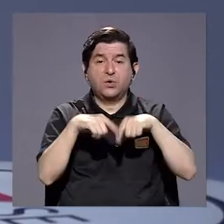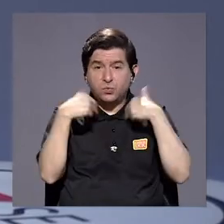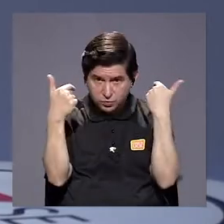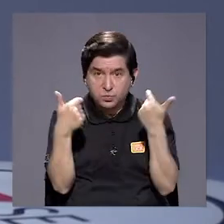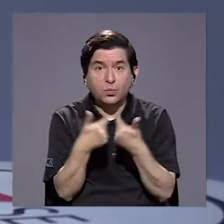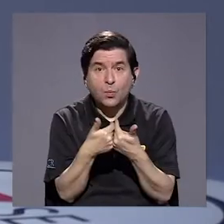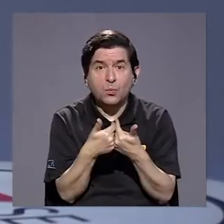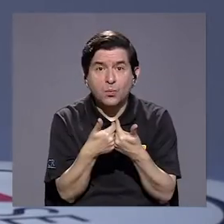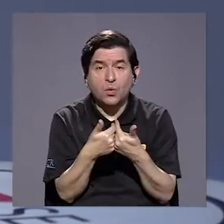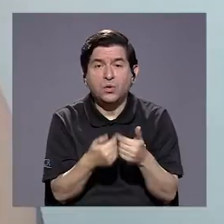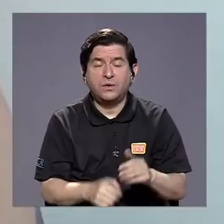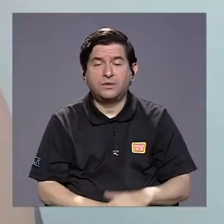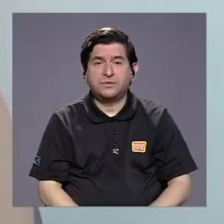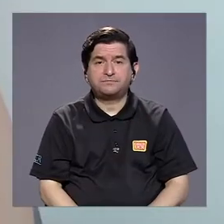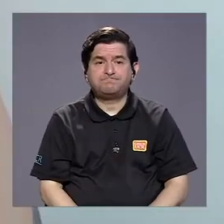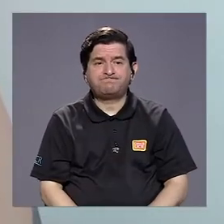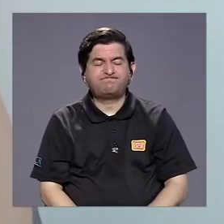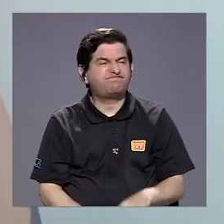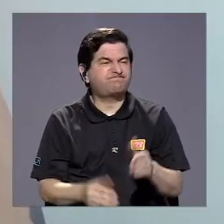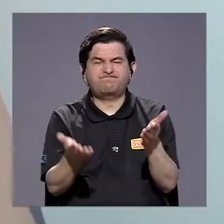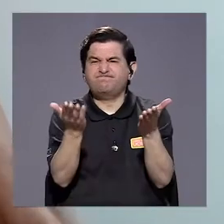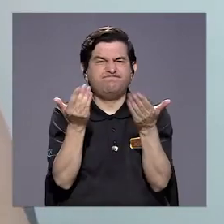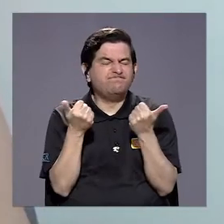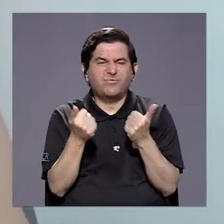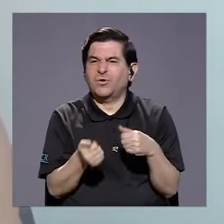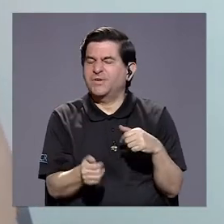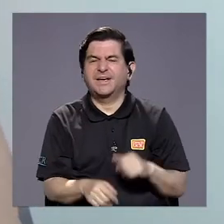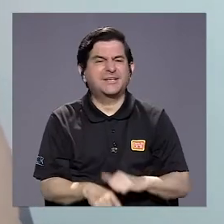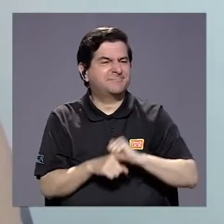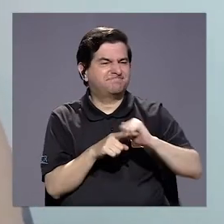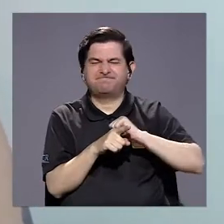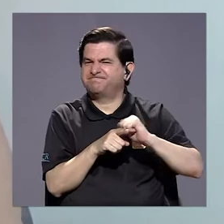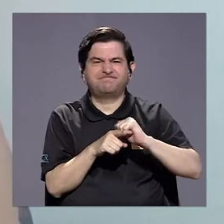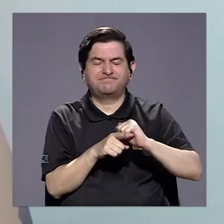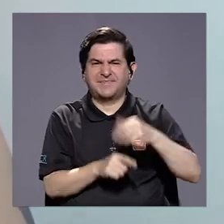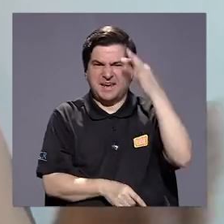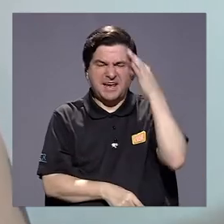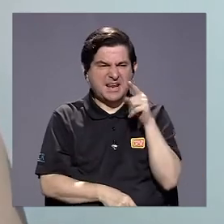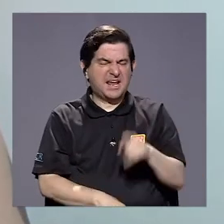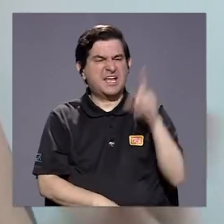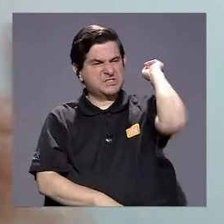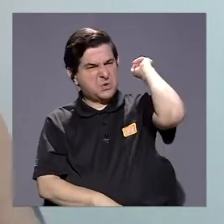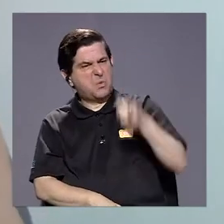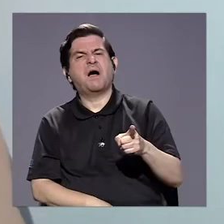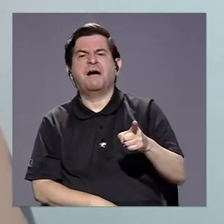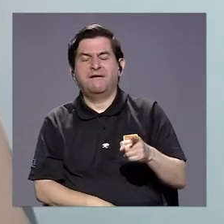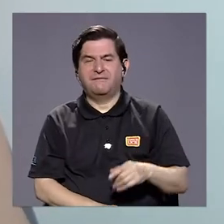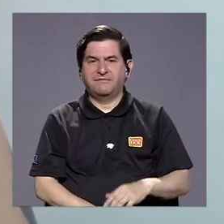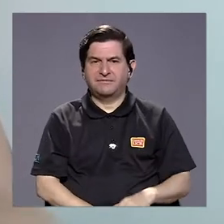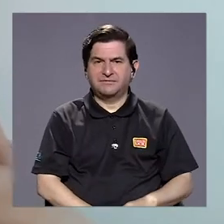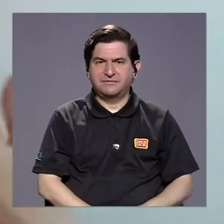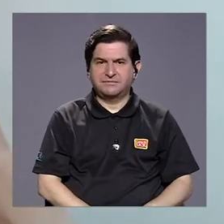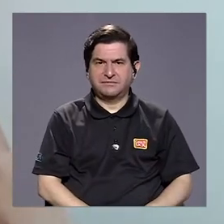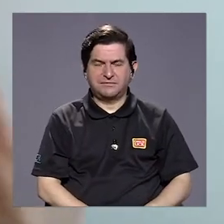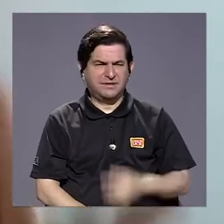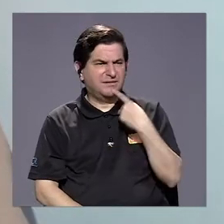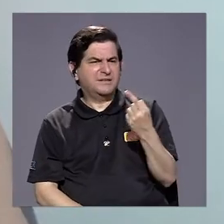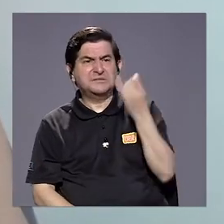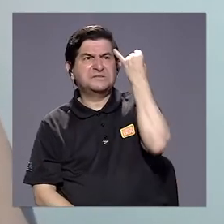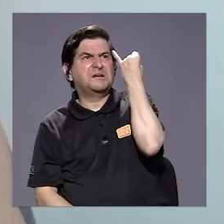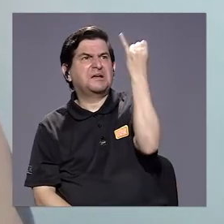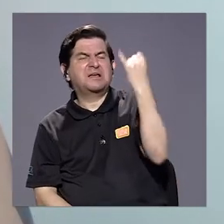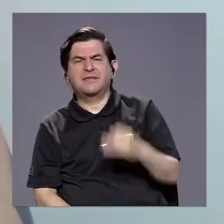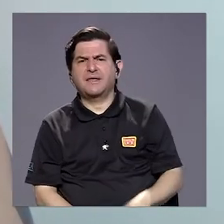parte de algunos sectores que no quieren realizar la capacitación, que lo consideran una imposición y que entonces